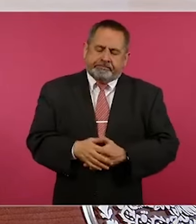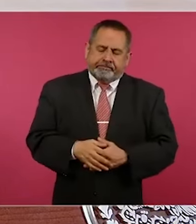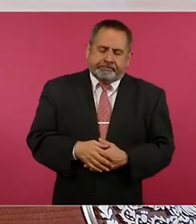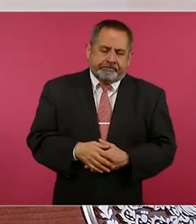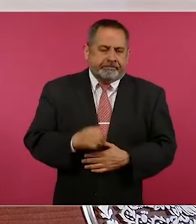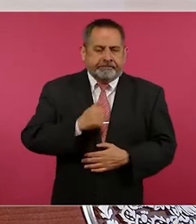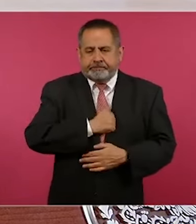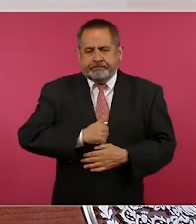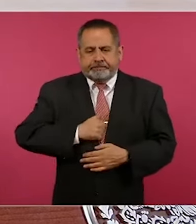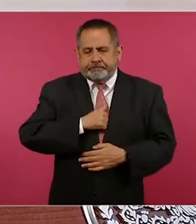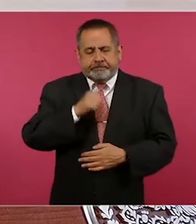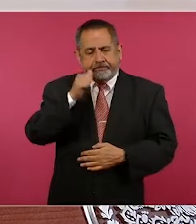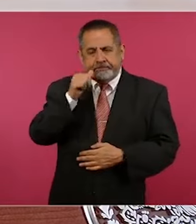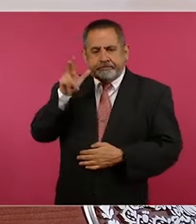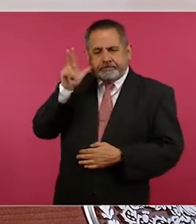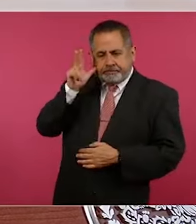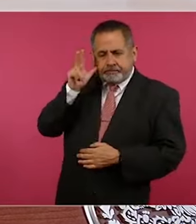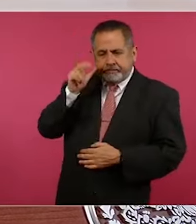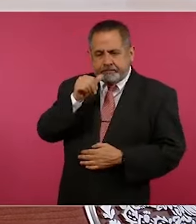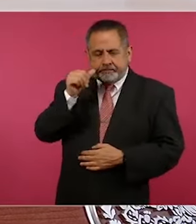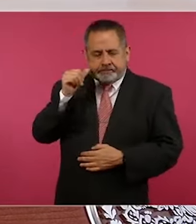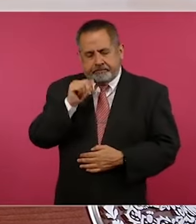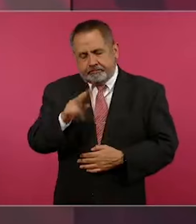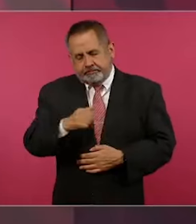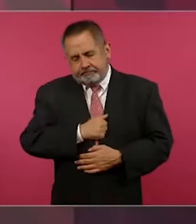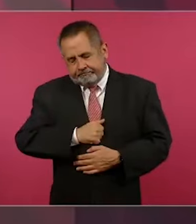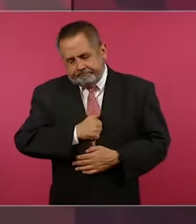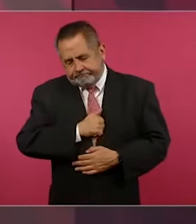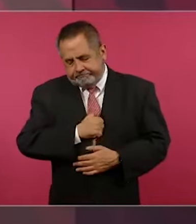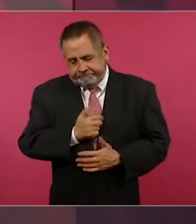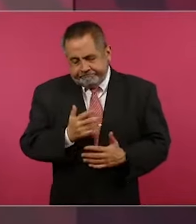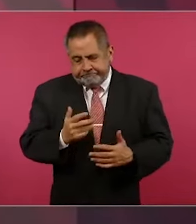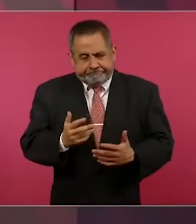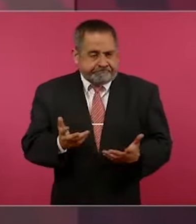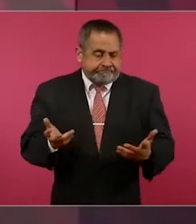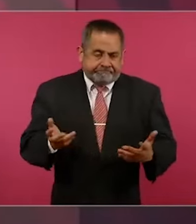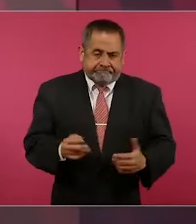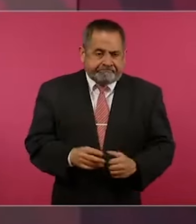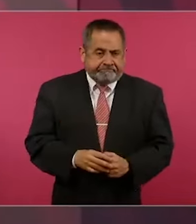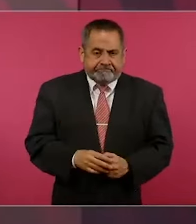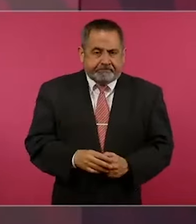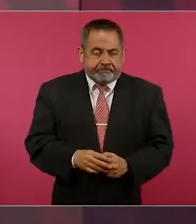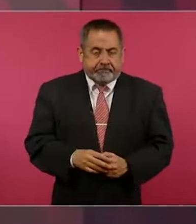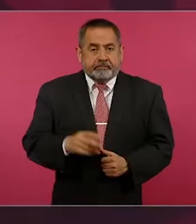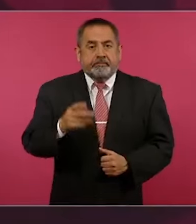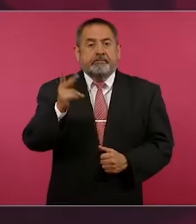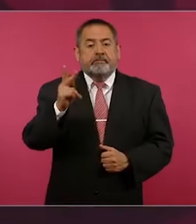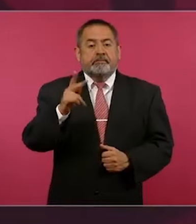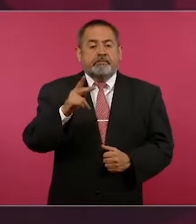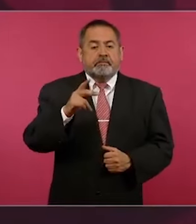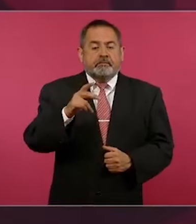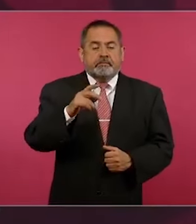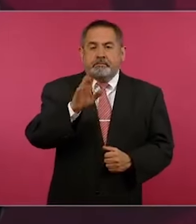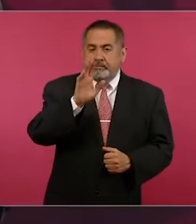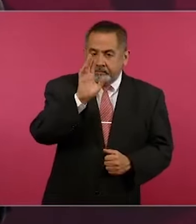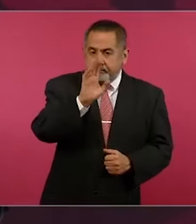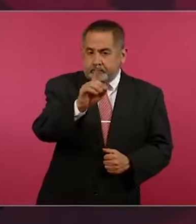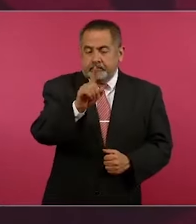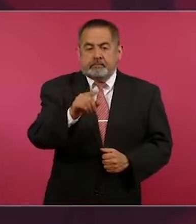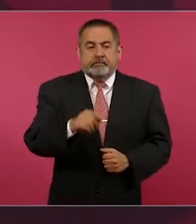lo de ayer, lo de antier, y tampoco se crean